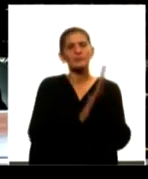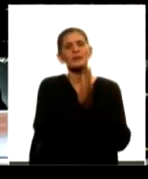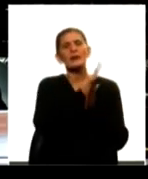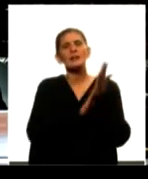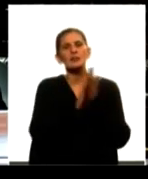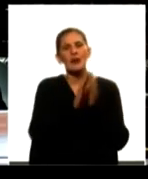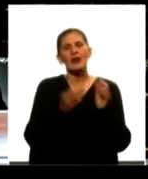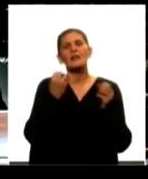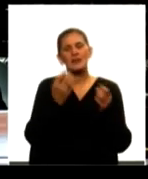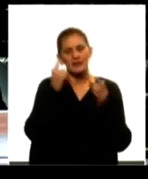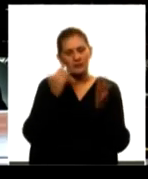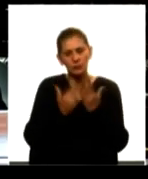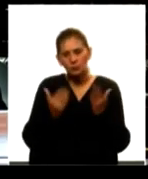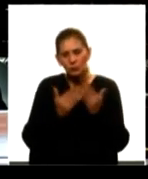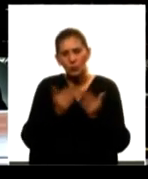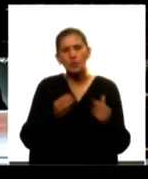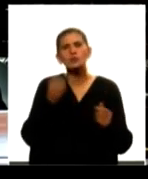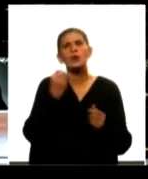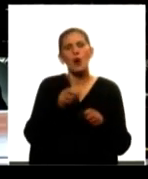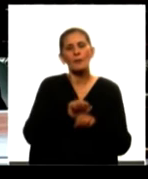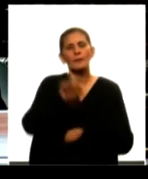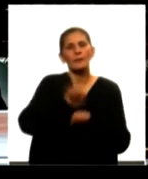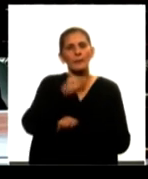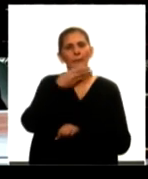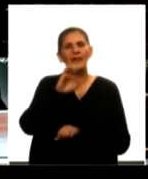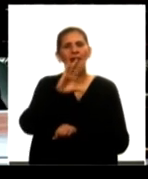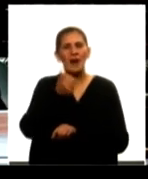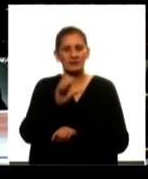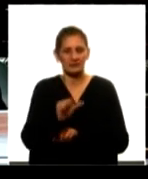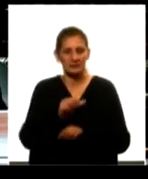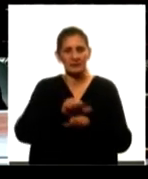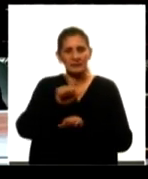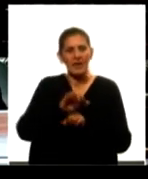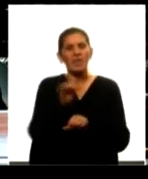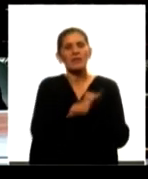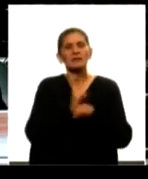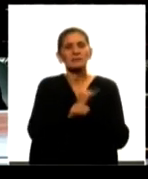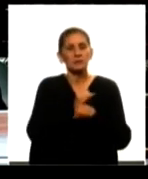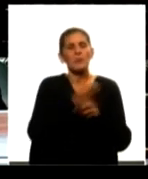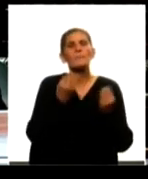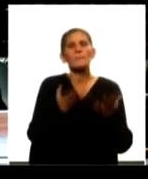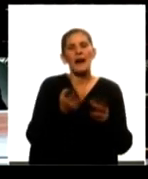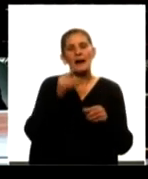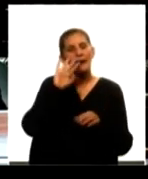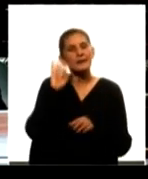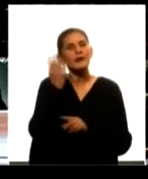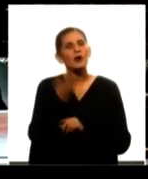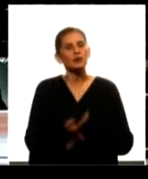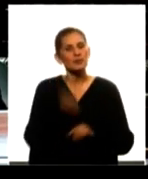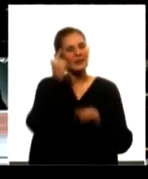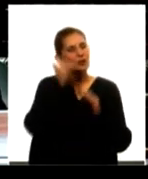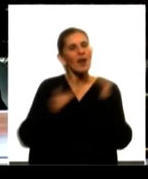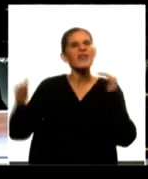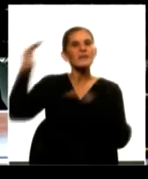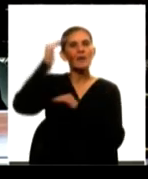Fortalecimiento de la Formación en Educación con Sistema Nacional de Becas. Crea institucionalidad para procedimiento de reconocimiento del nivel